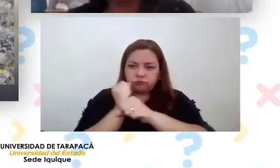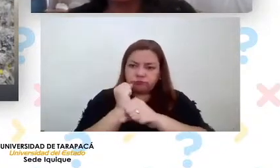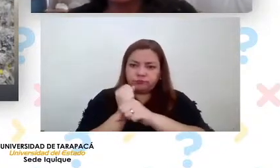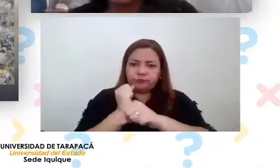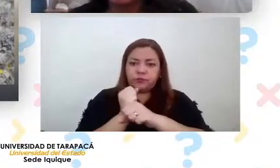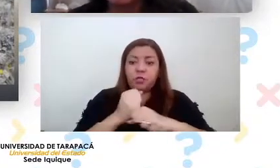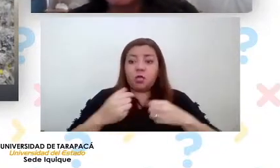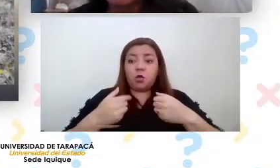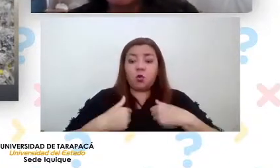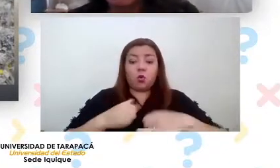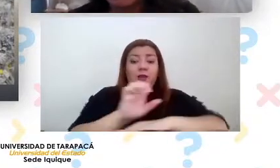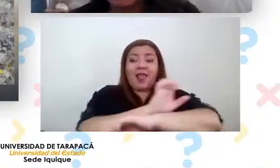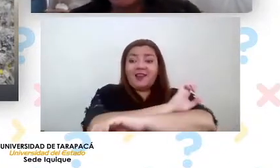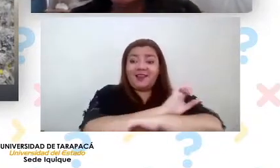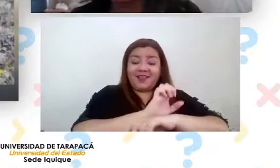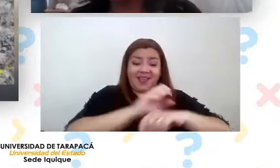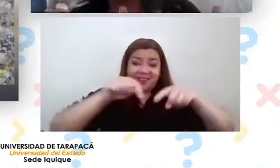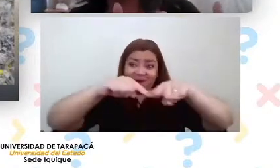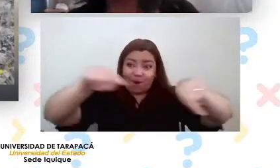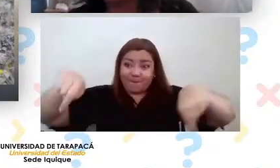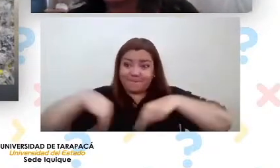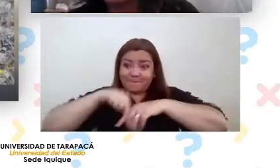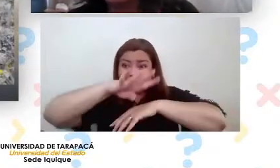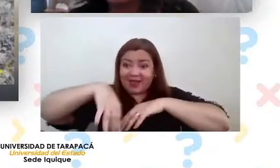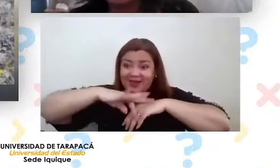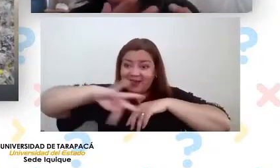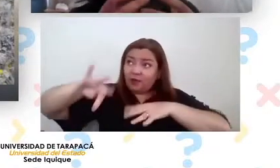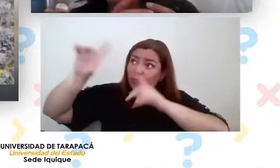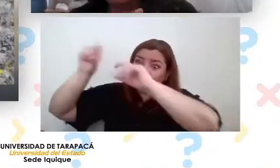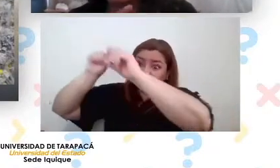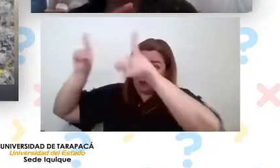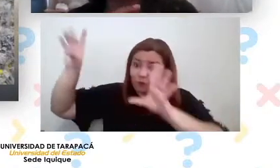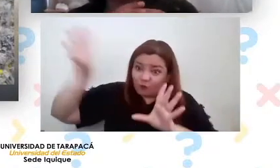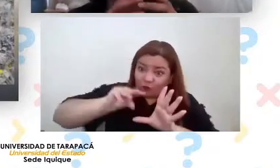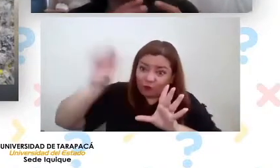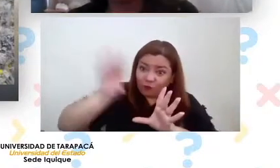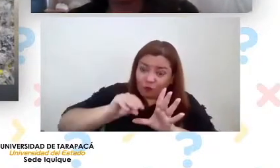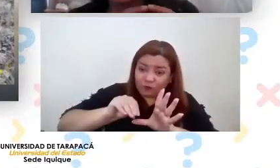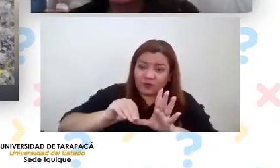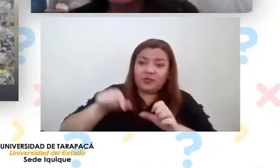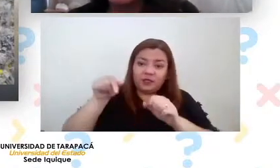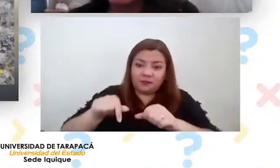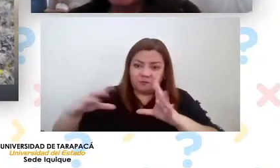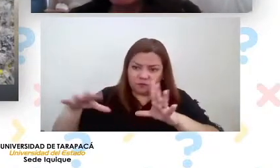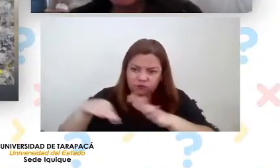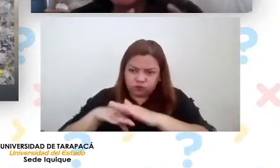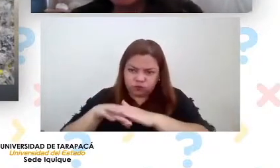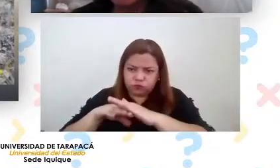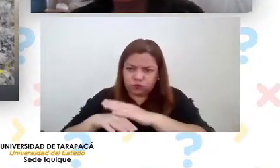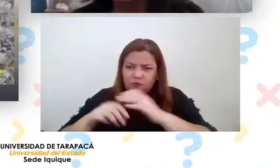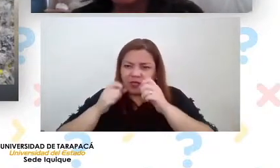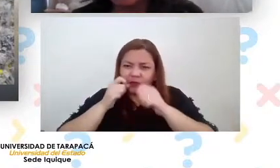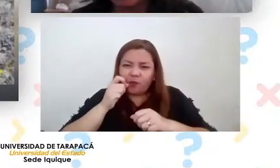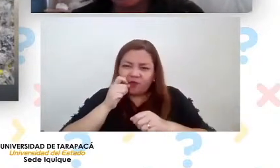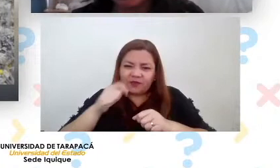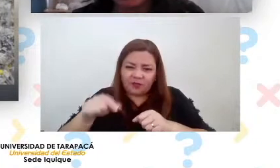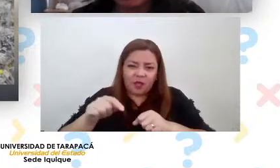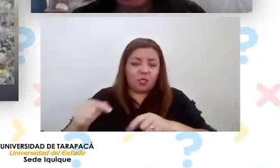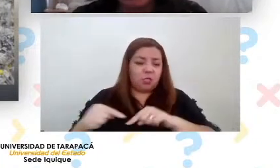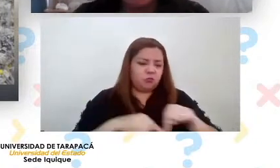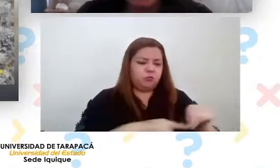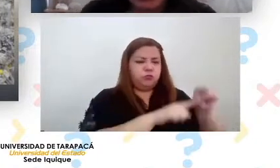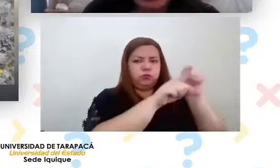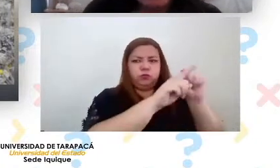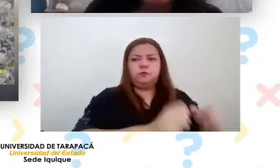entregamos energía y en la noche estos paneles acumulan energía en unas baterías para que puedan funcionar